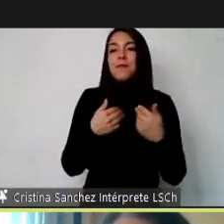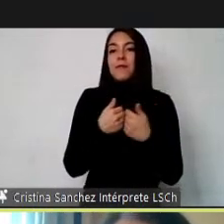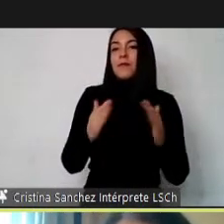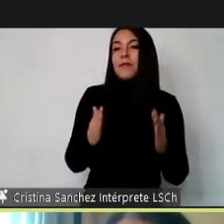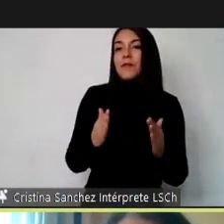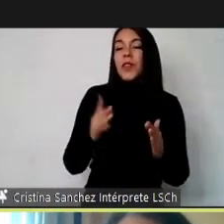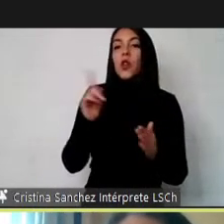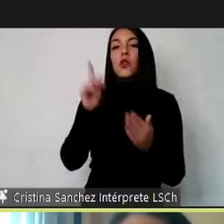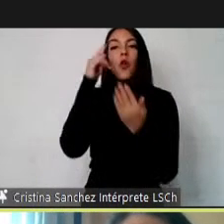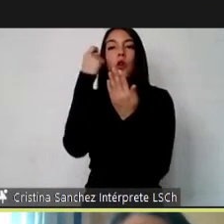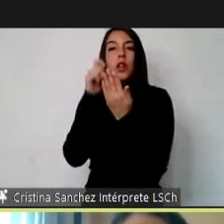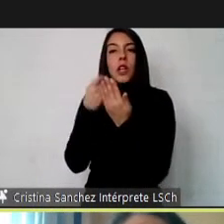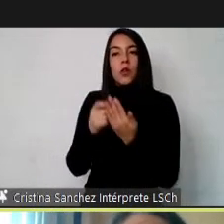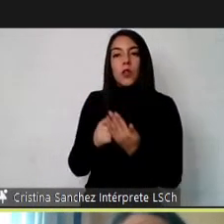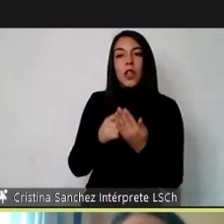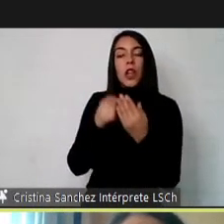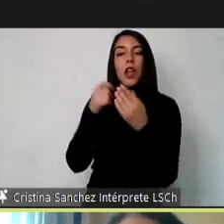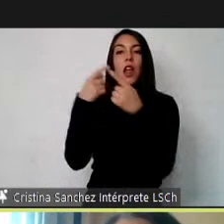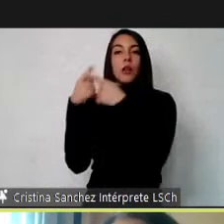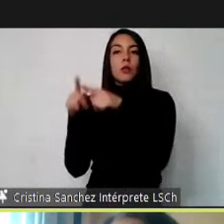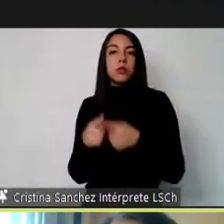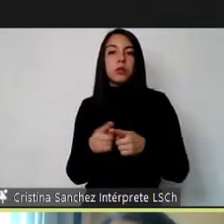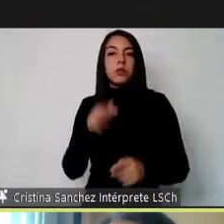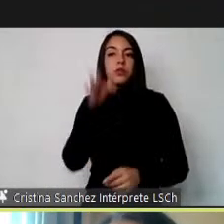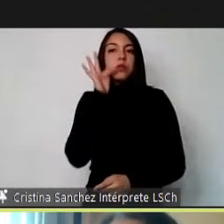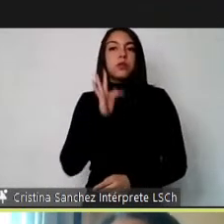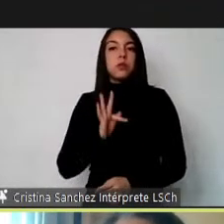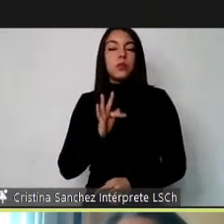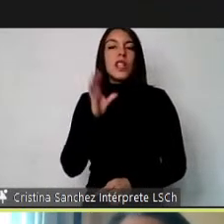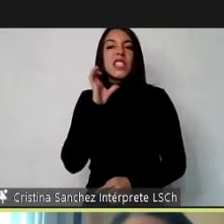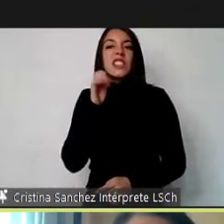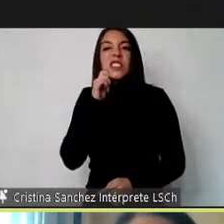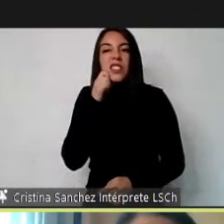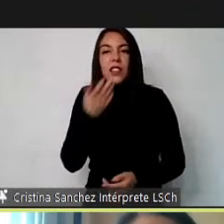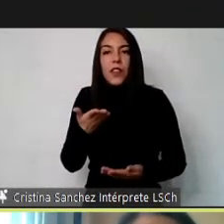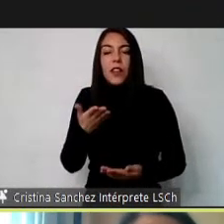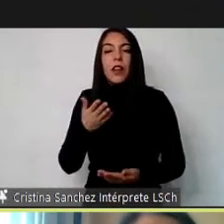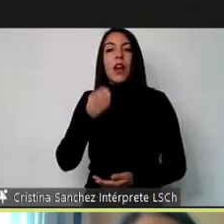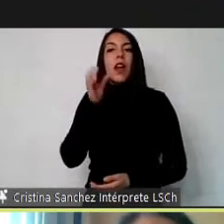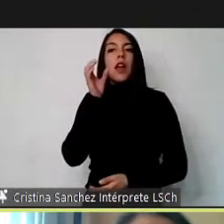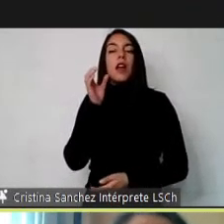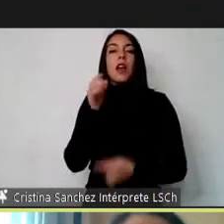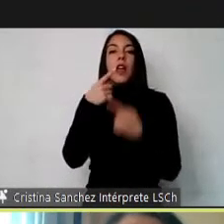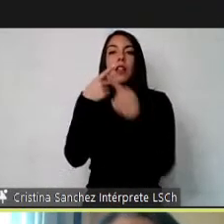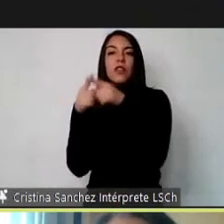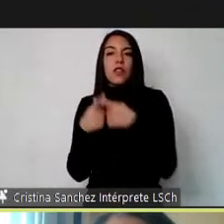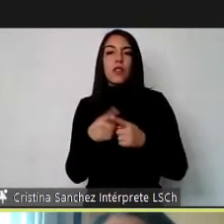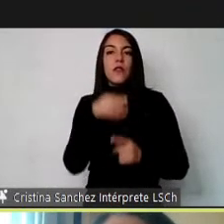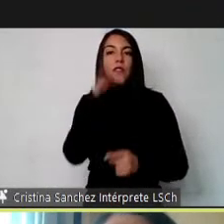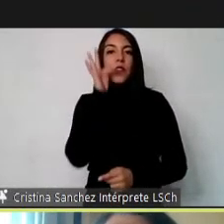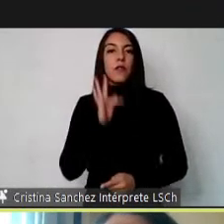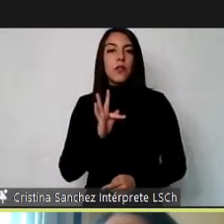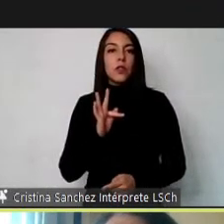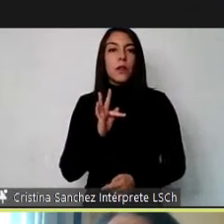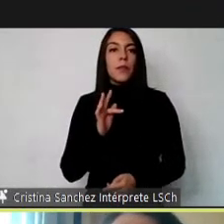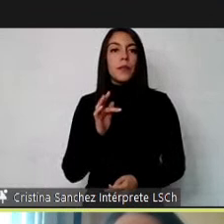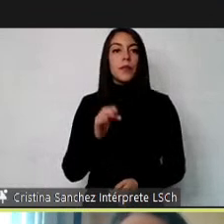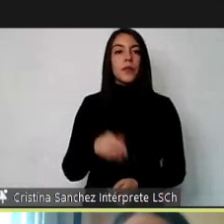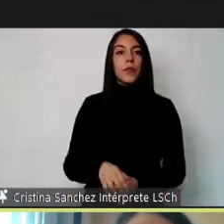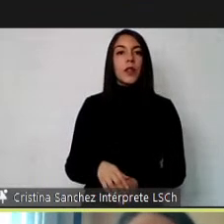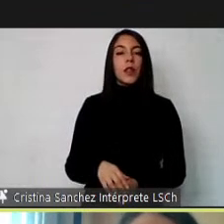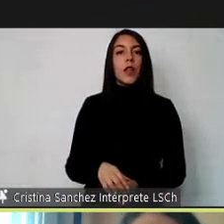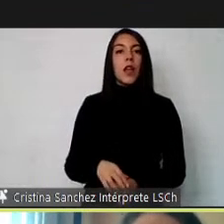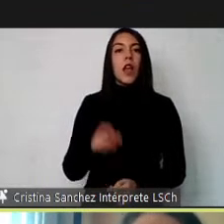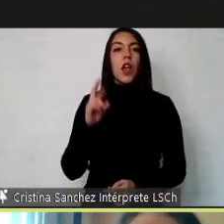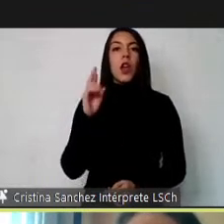esta diversidad funcional. ¿Qué es la diversidad funcional? Romagnac, en el 2005, propone